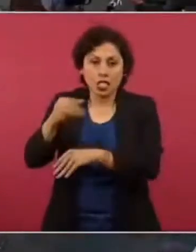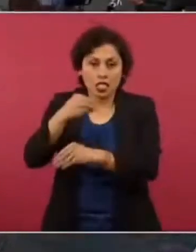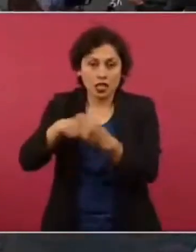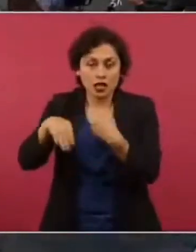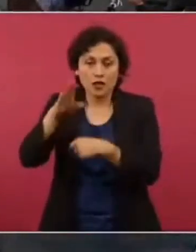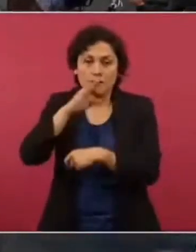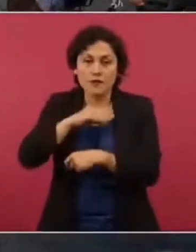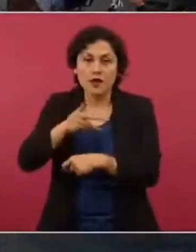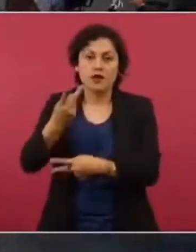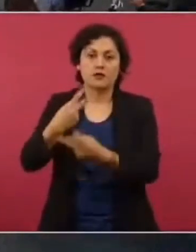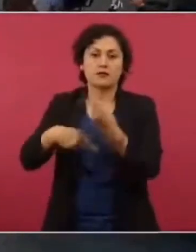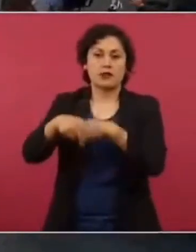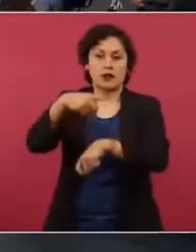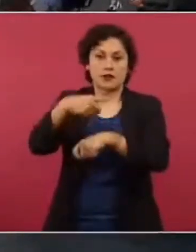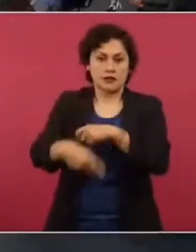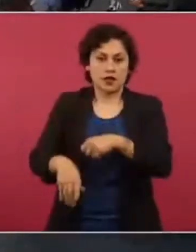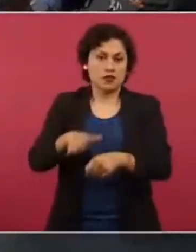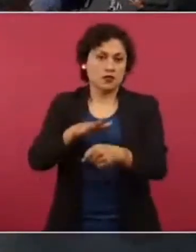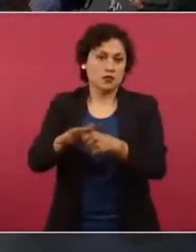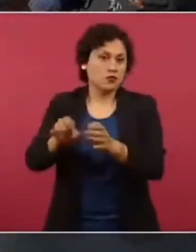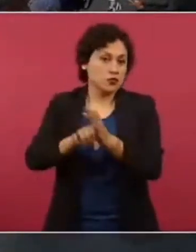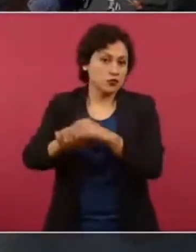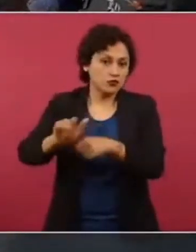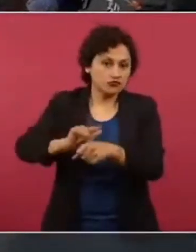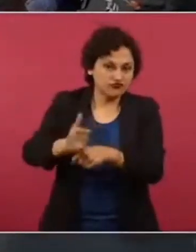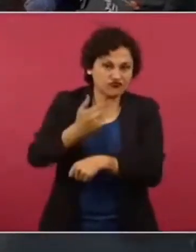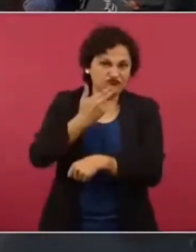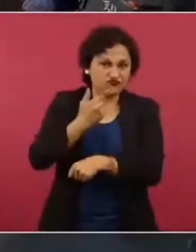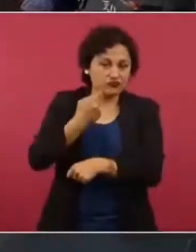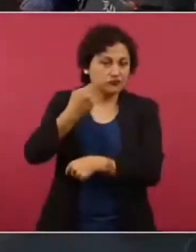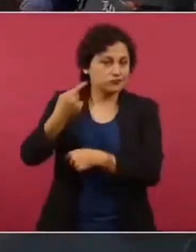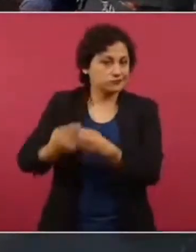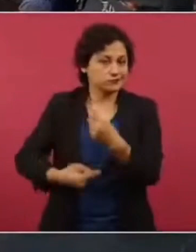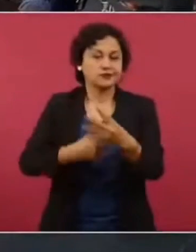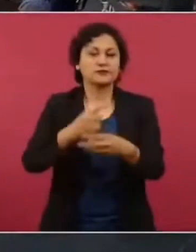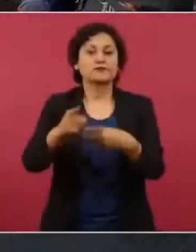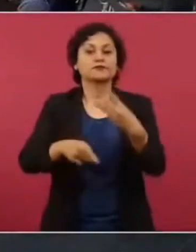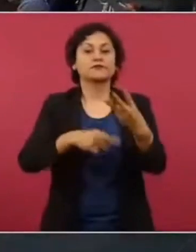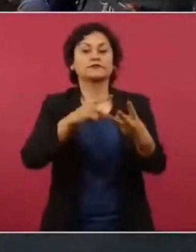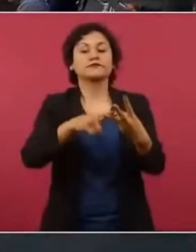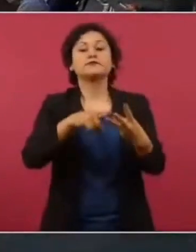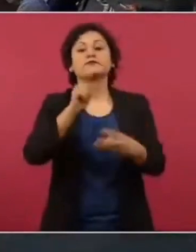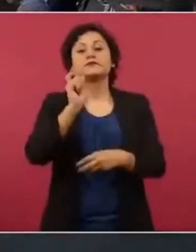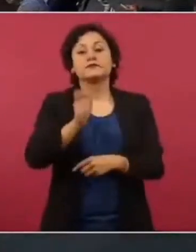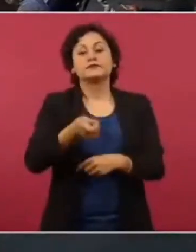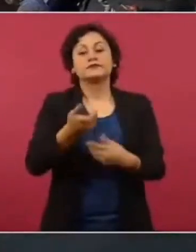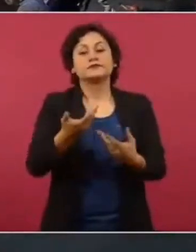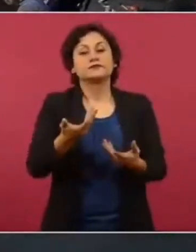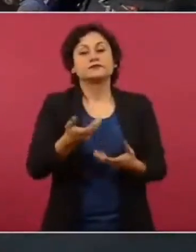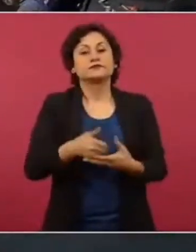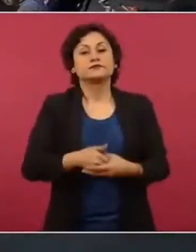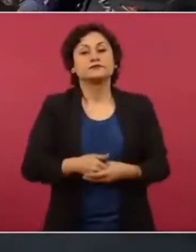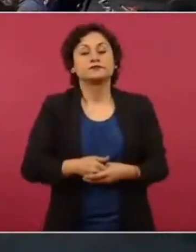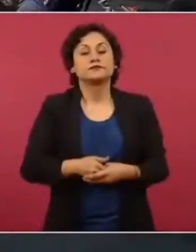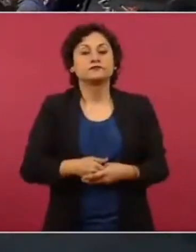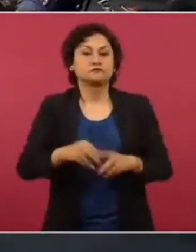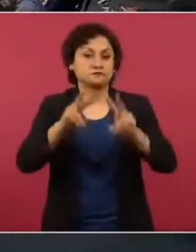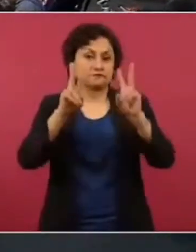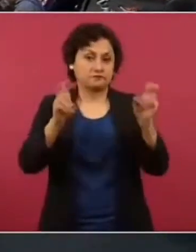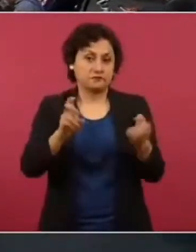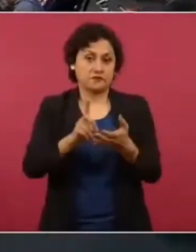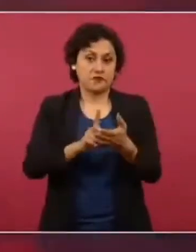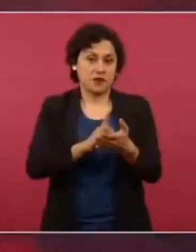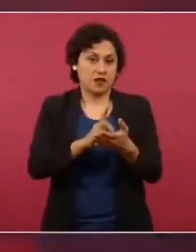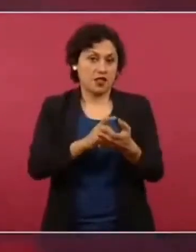refrescos, bebidas azucaradas. Un tercer punto tiene que ver con justamente adicciones, los